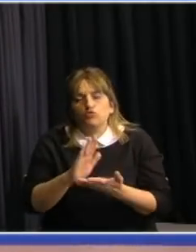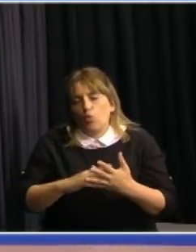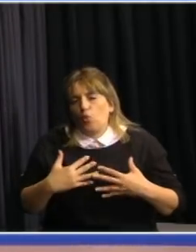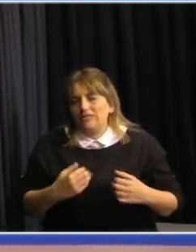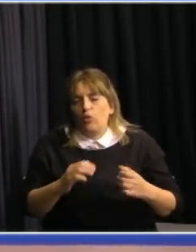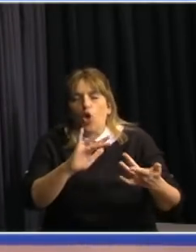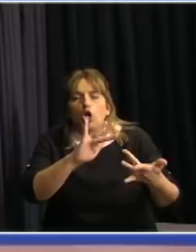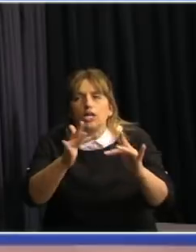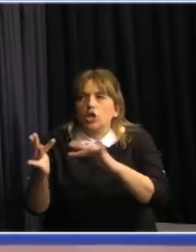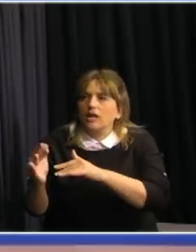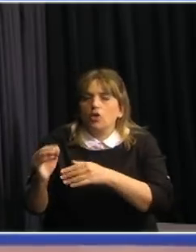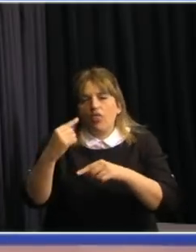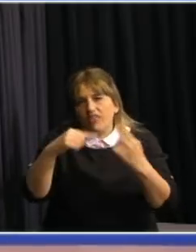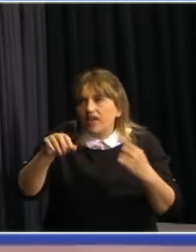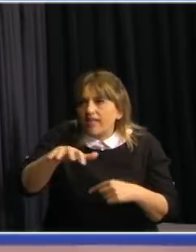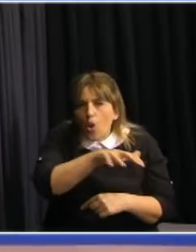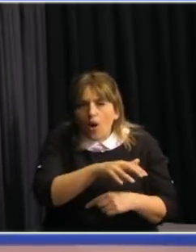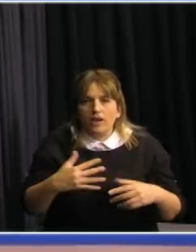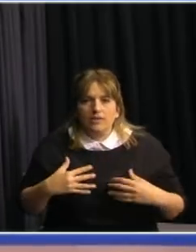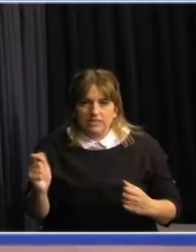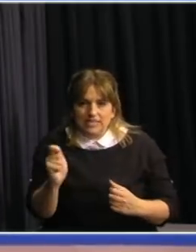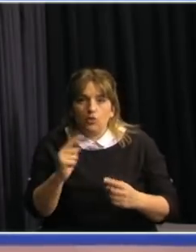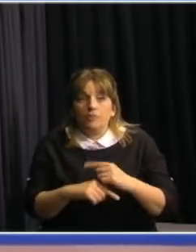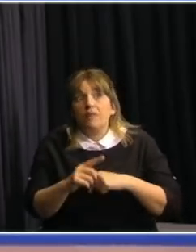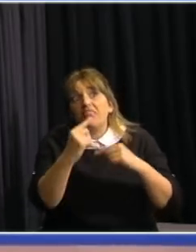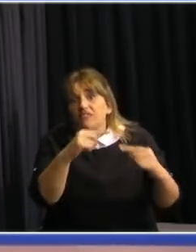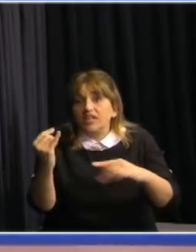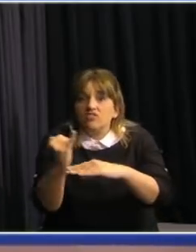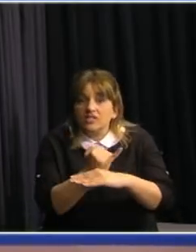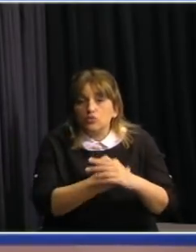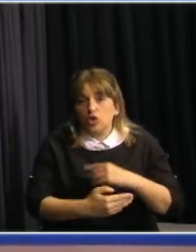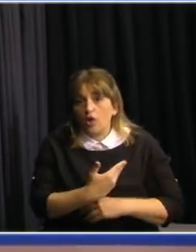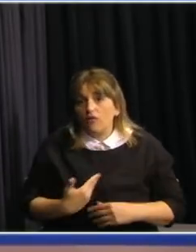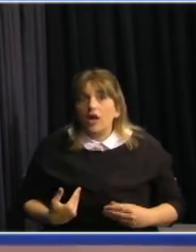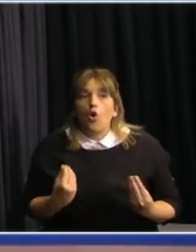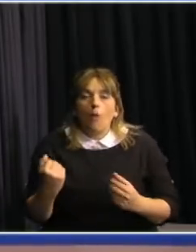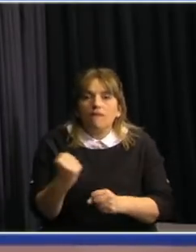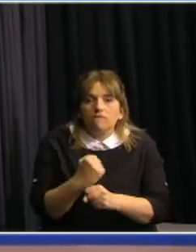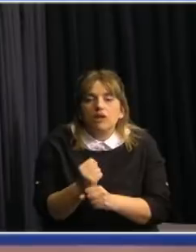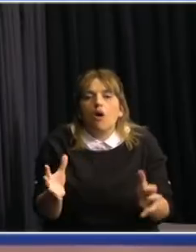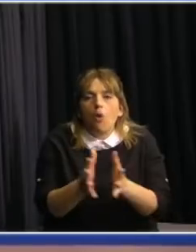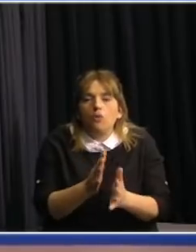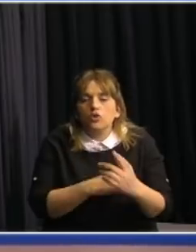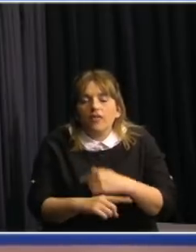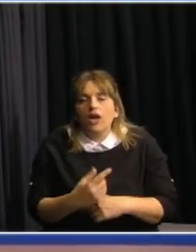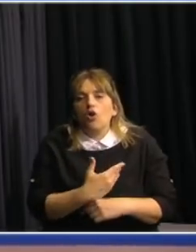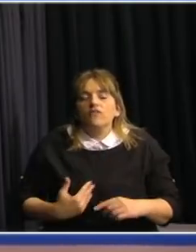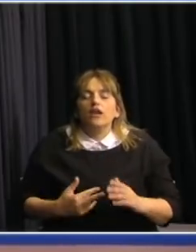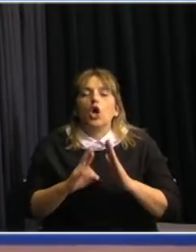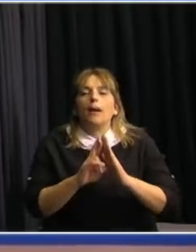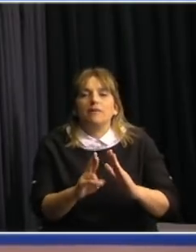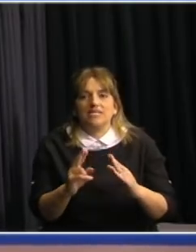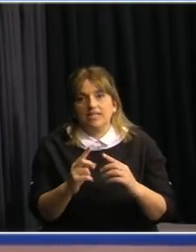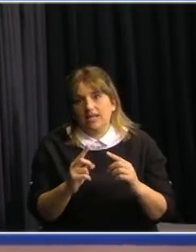amplio contacto y de las otras instituciones del gobierno y el trabajo que mantenemos en equipo con el grupo del gobierno representado como